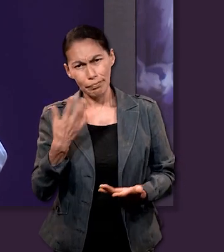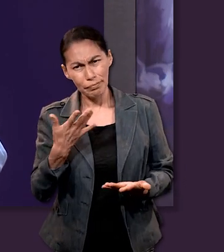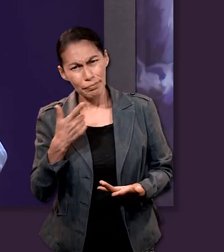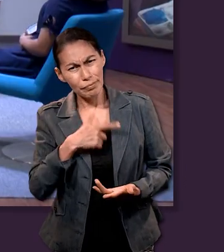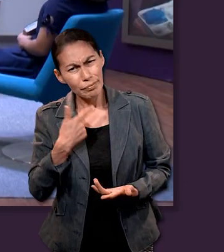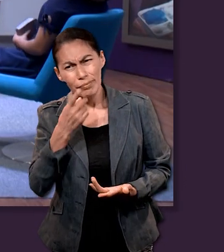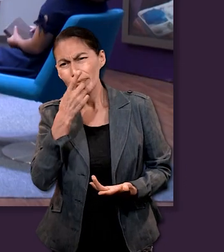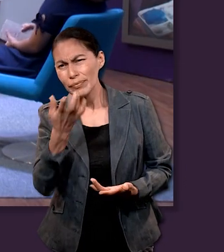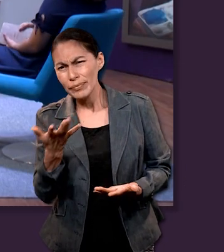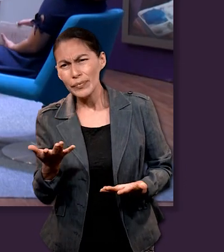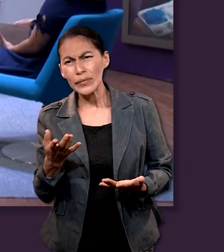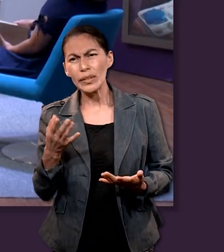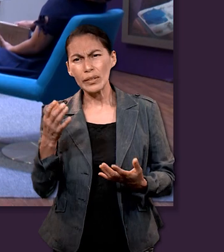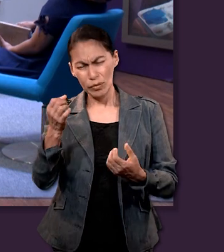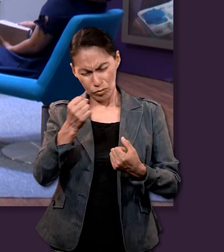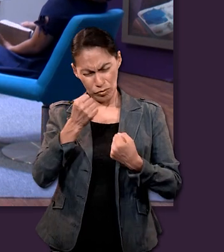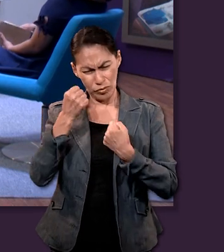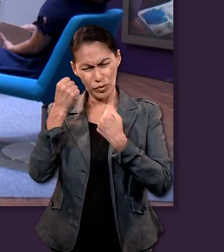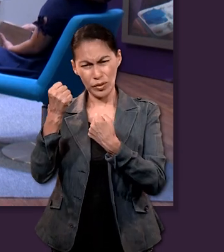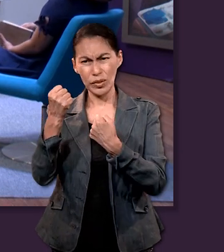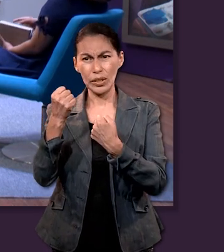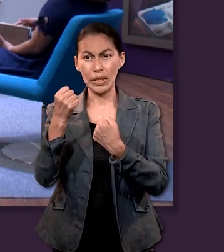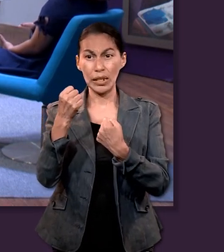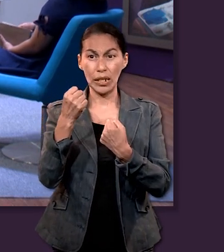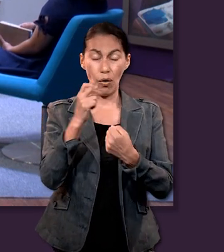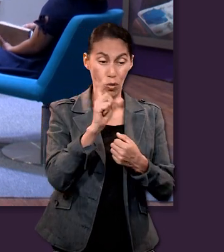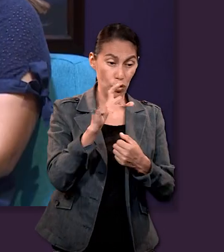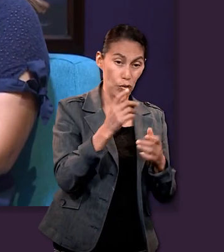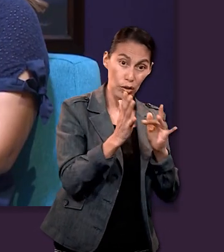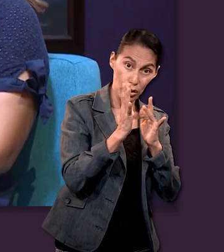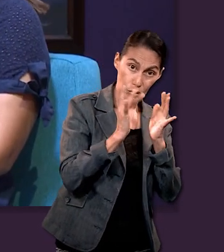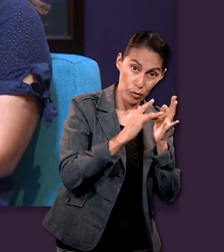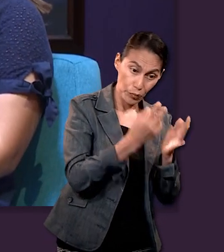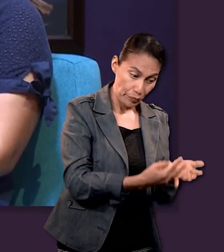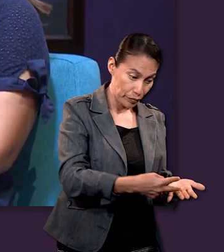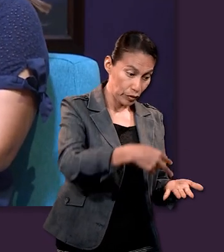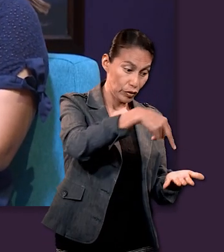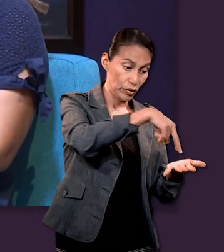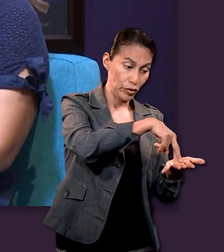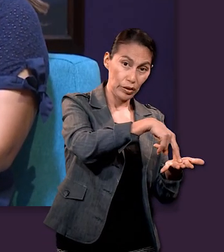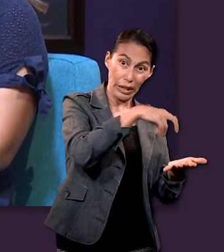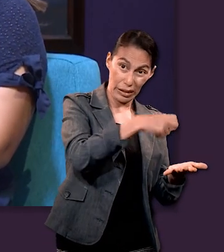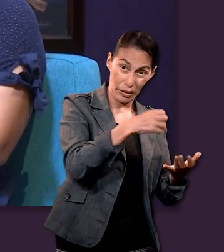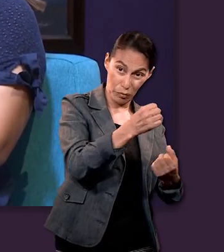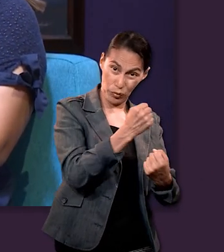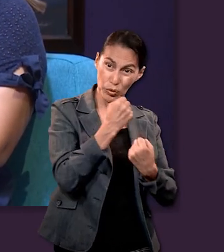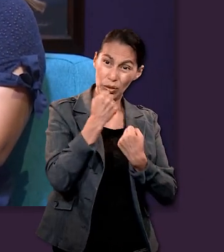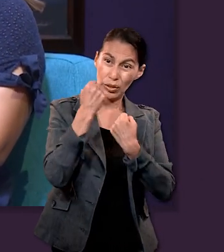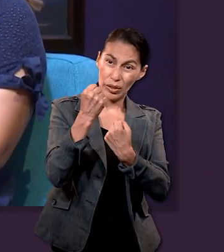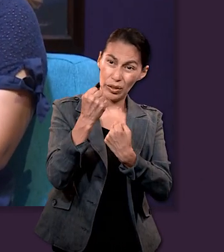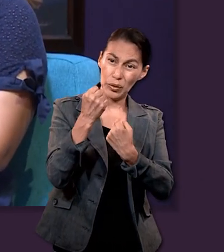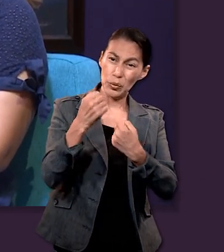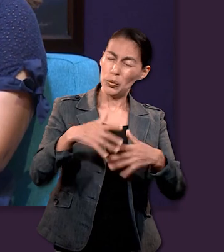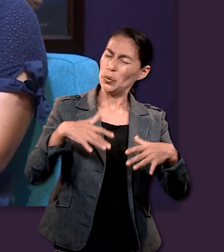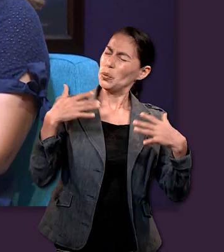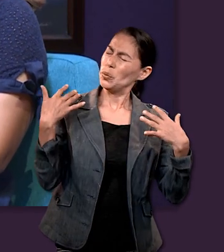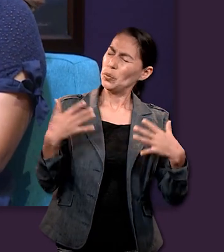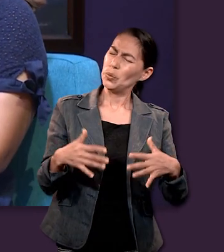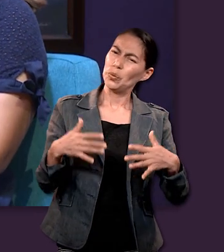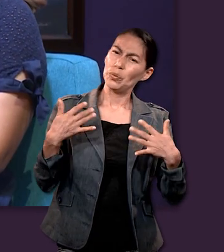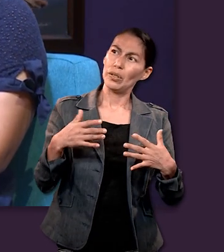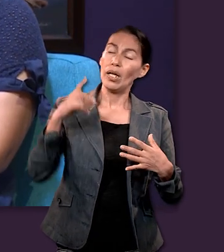algo que también me gustaría recalcar es que ese poder que ocurrió en ese momento en la resurrección es un poder